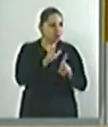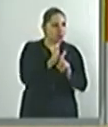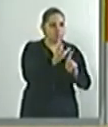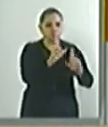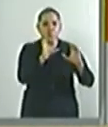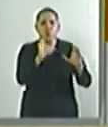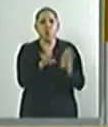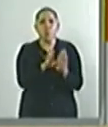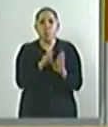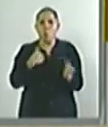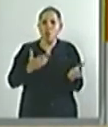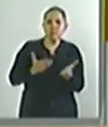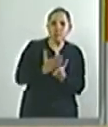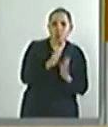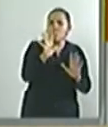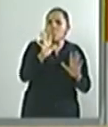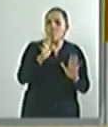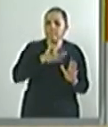regular su marco de acción.